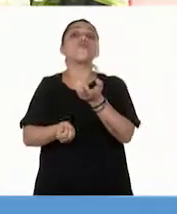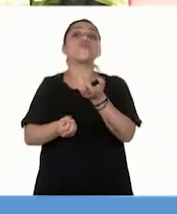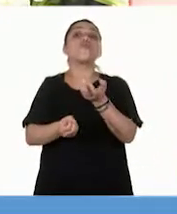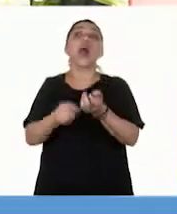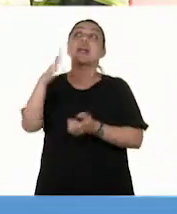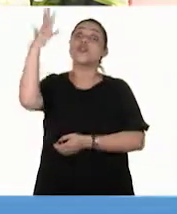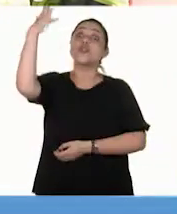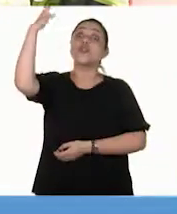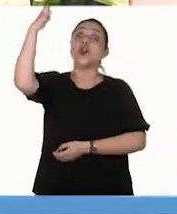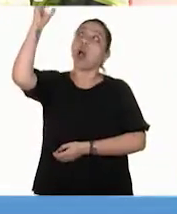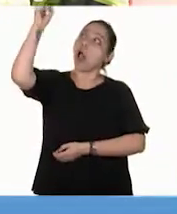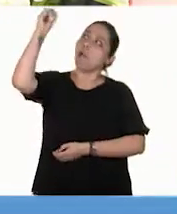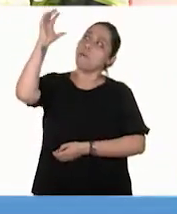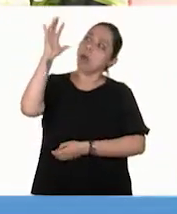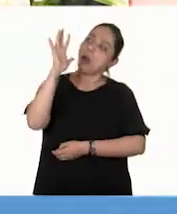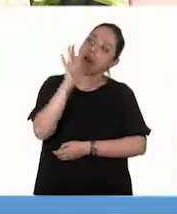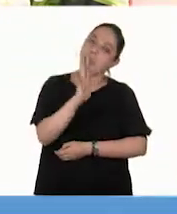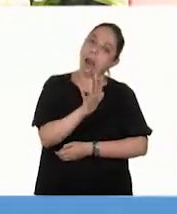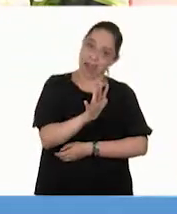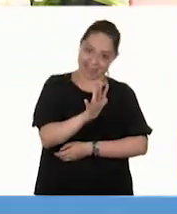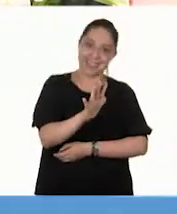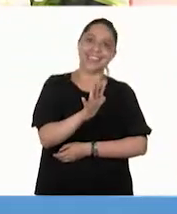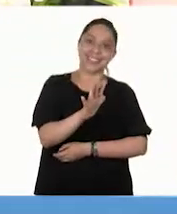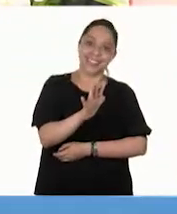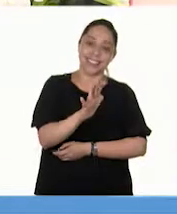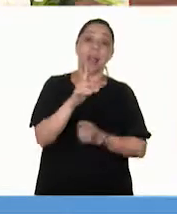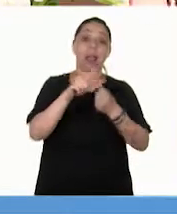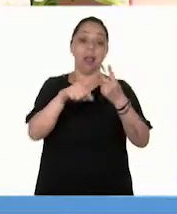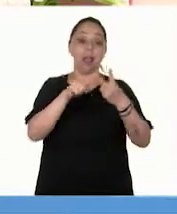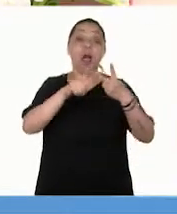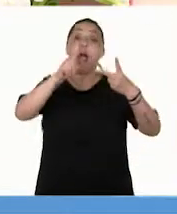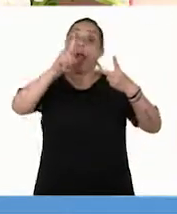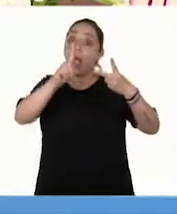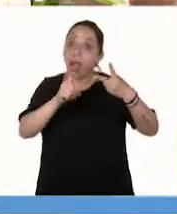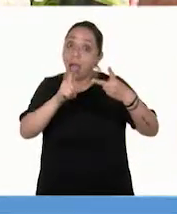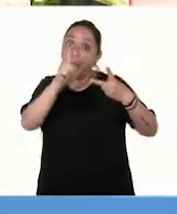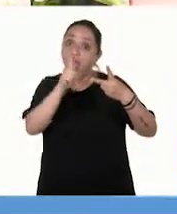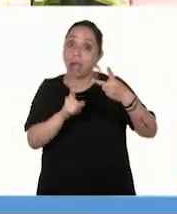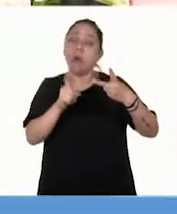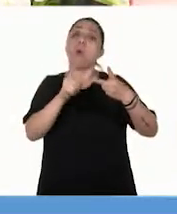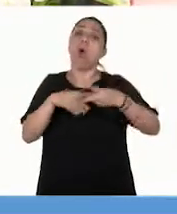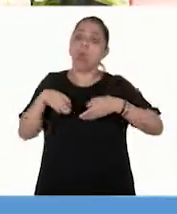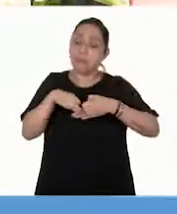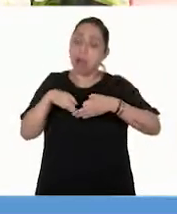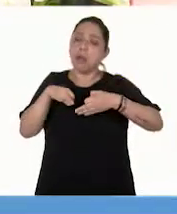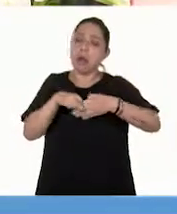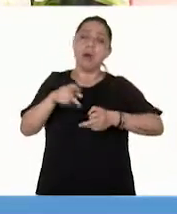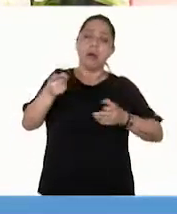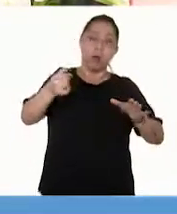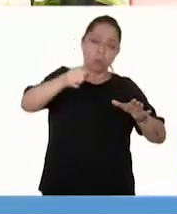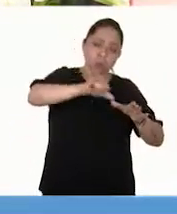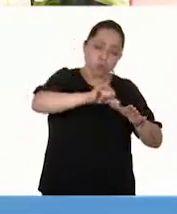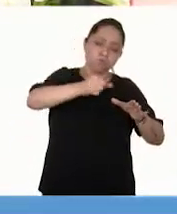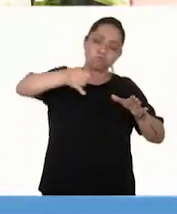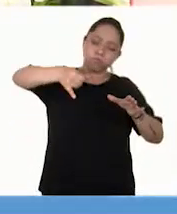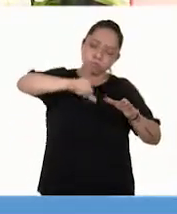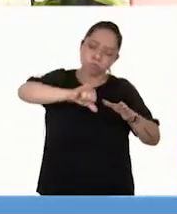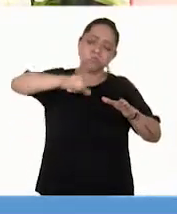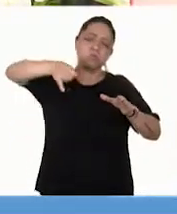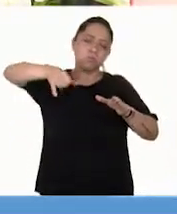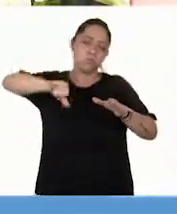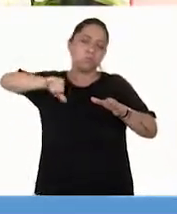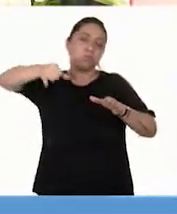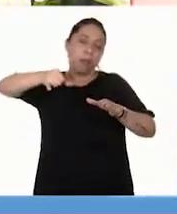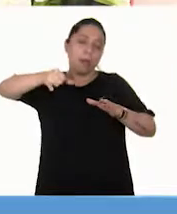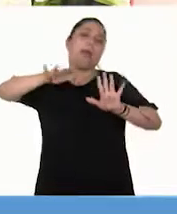sol. Por supuesto que también necesitan de agua. Hay que estarla regando constantemente. Depende también del tipo de planta